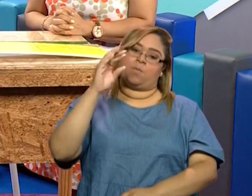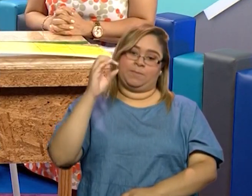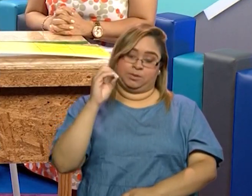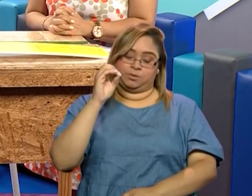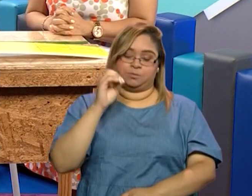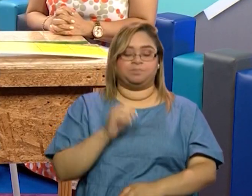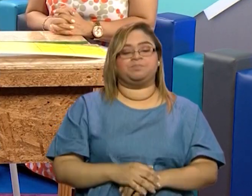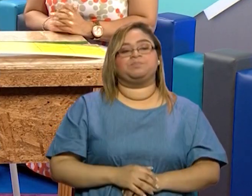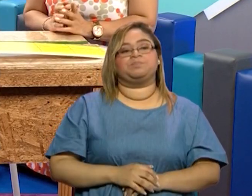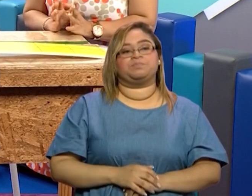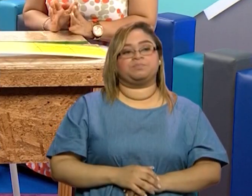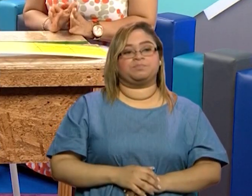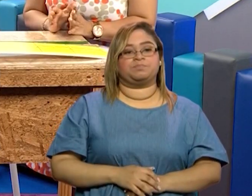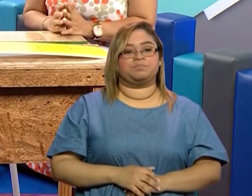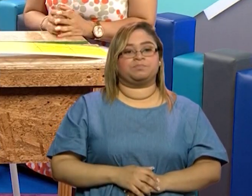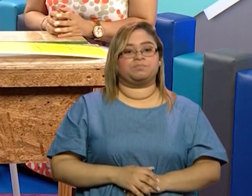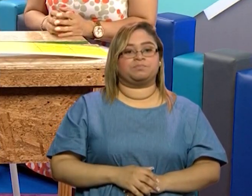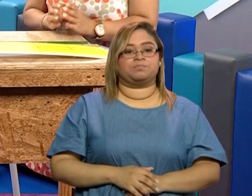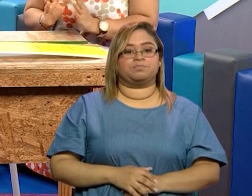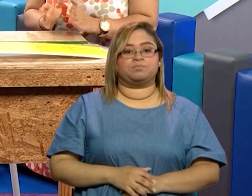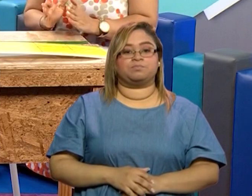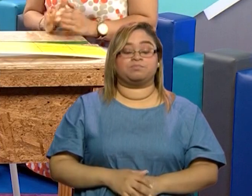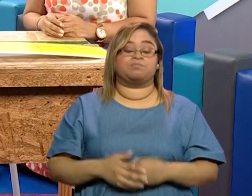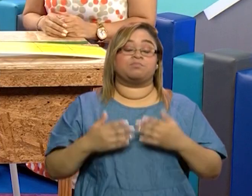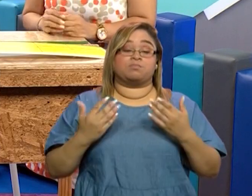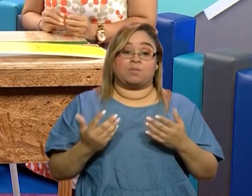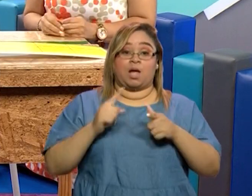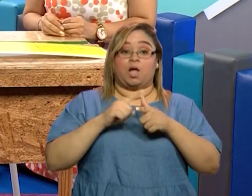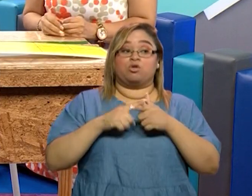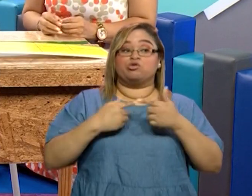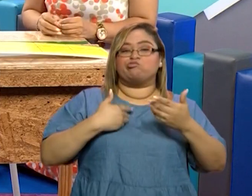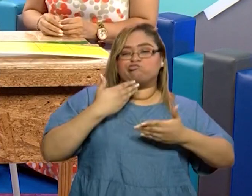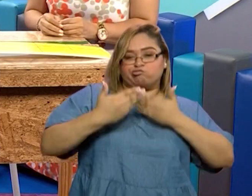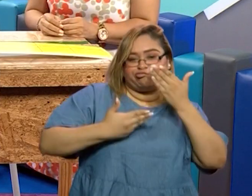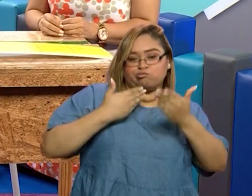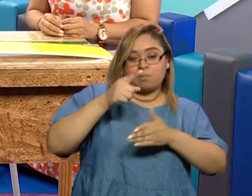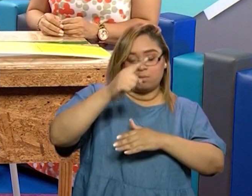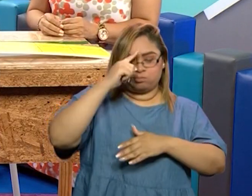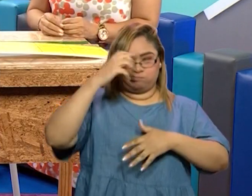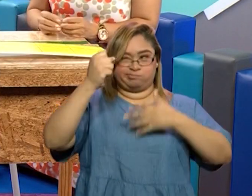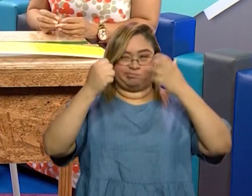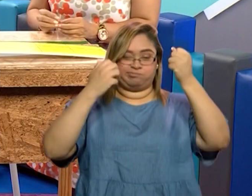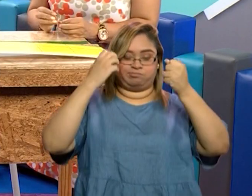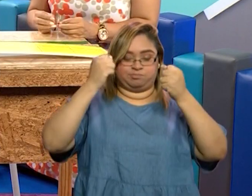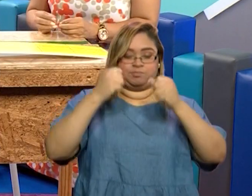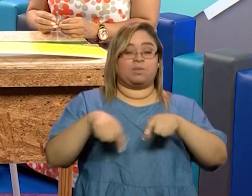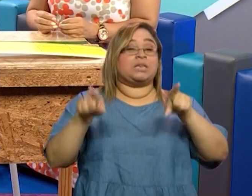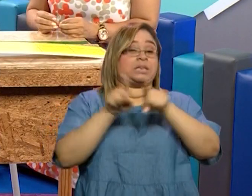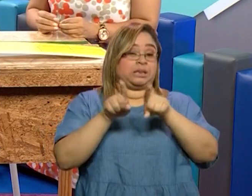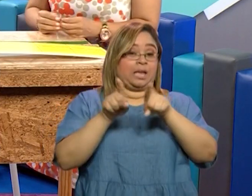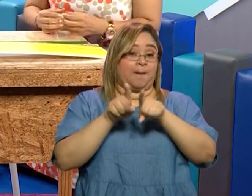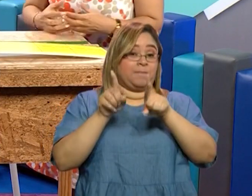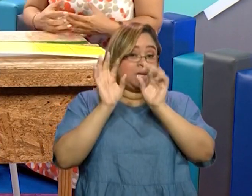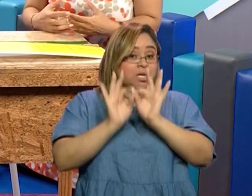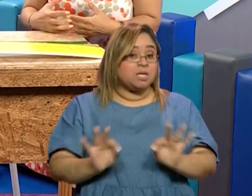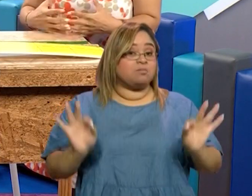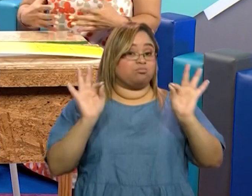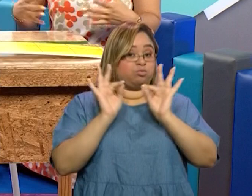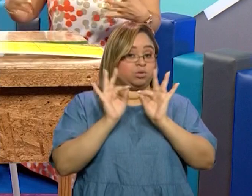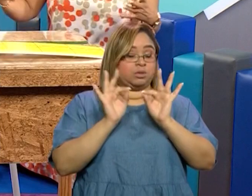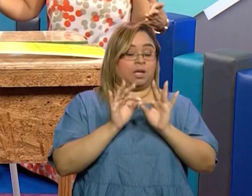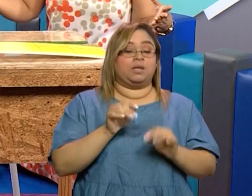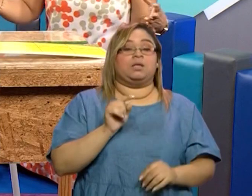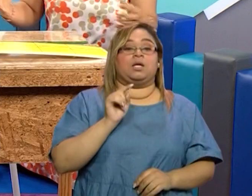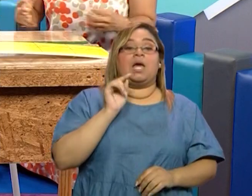que lo tengan presente. Exactamente. Y tener presente también de que las medidas, si vas a medir